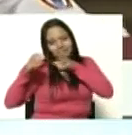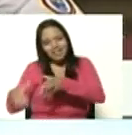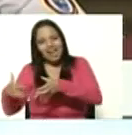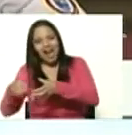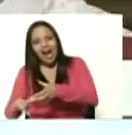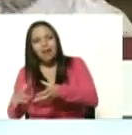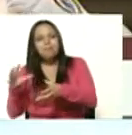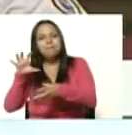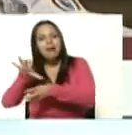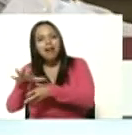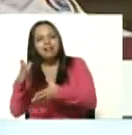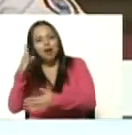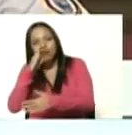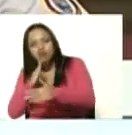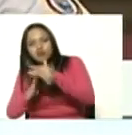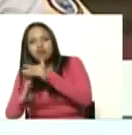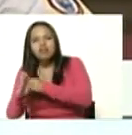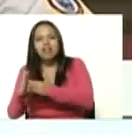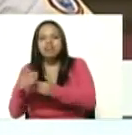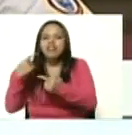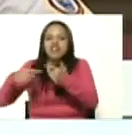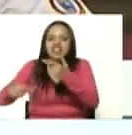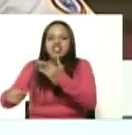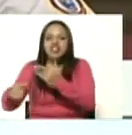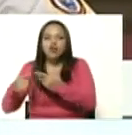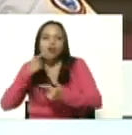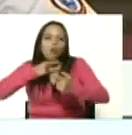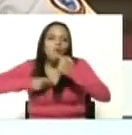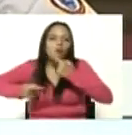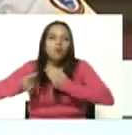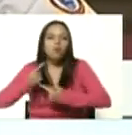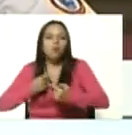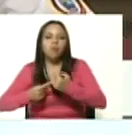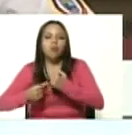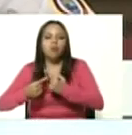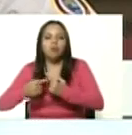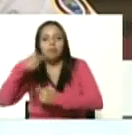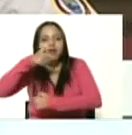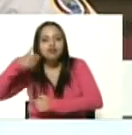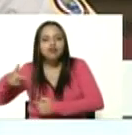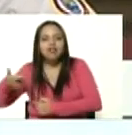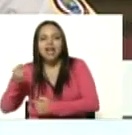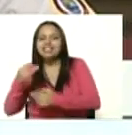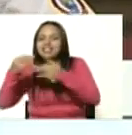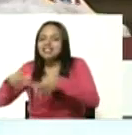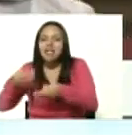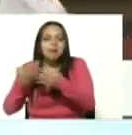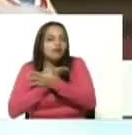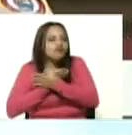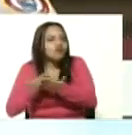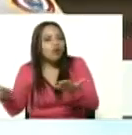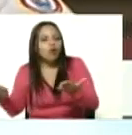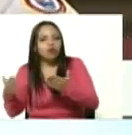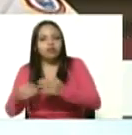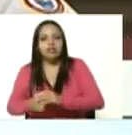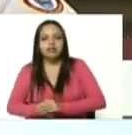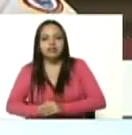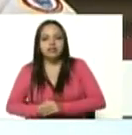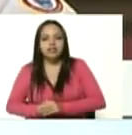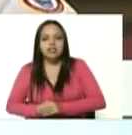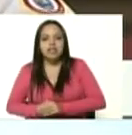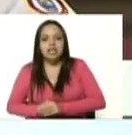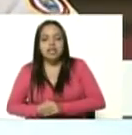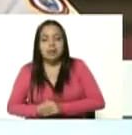modesta mestiza siempre noble y subestimada